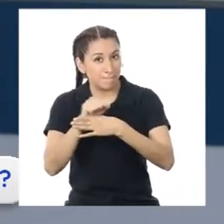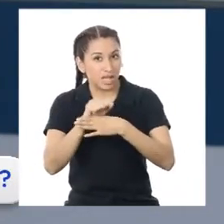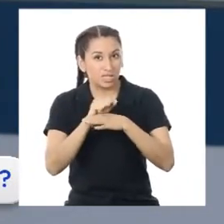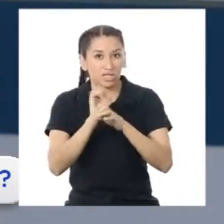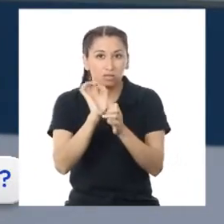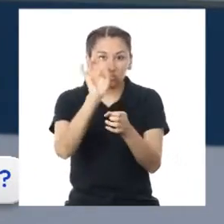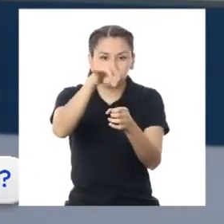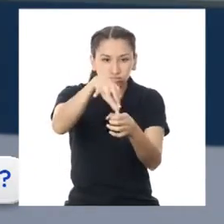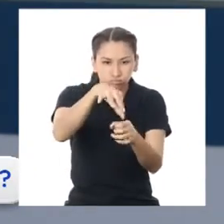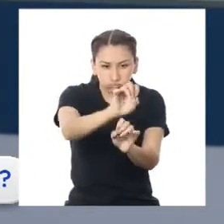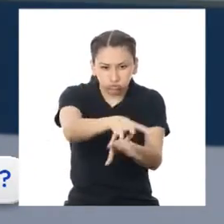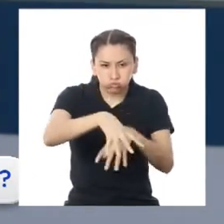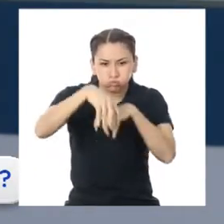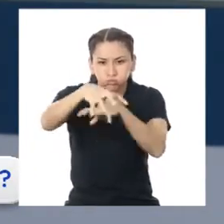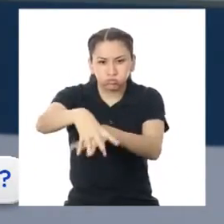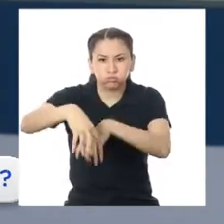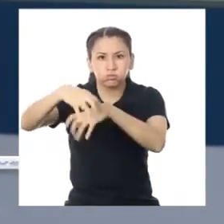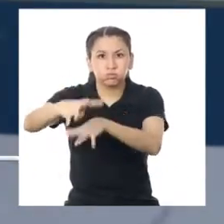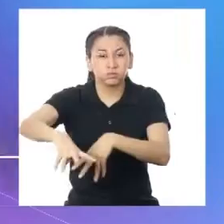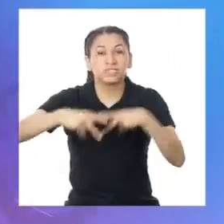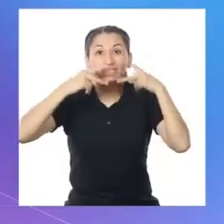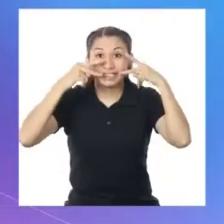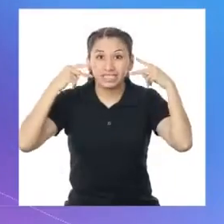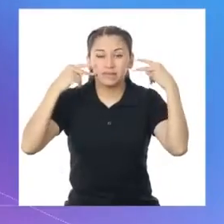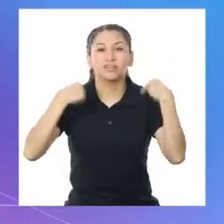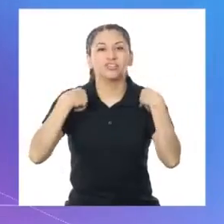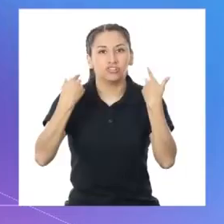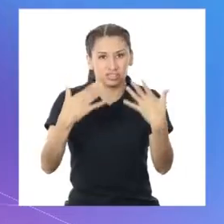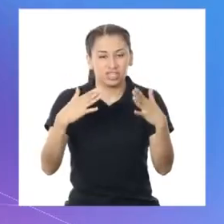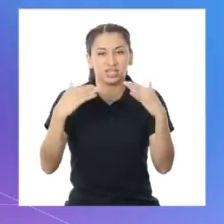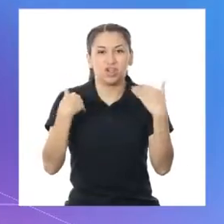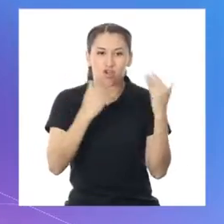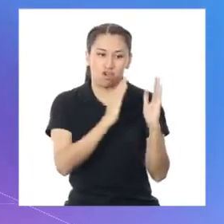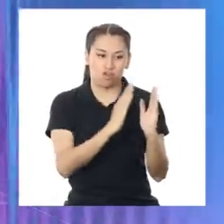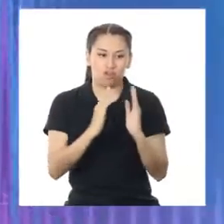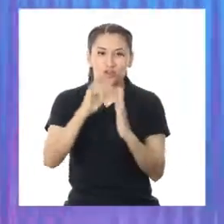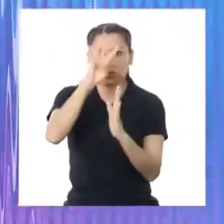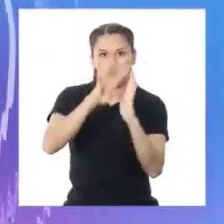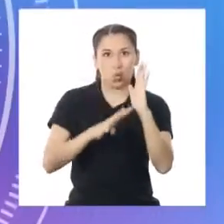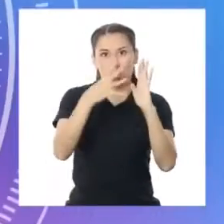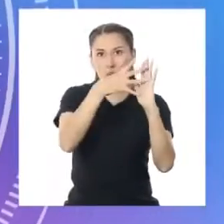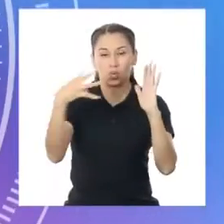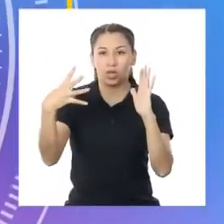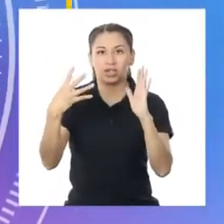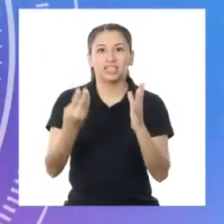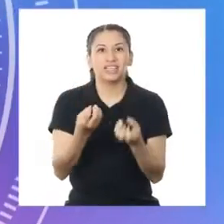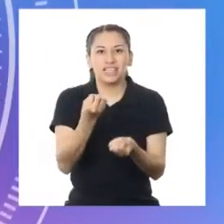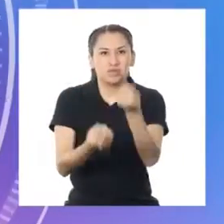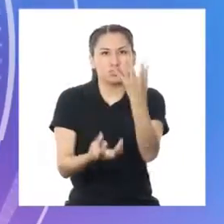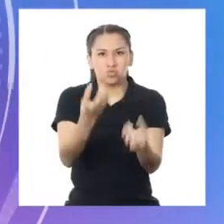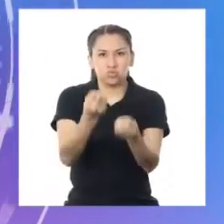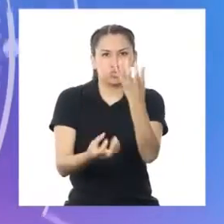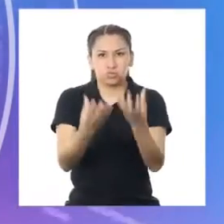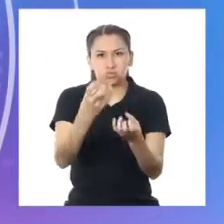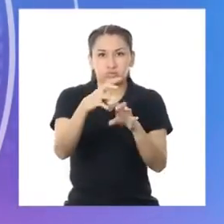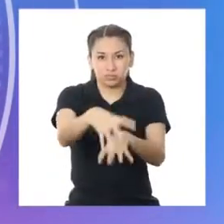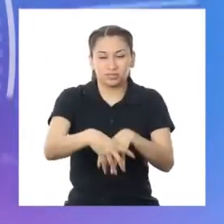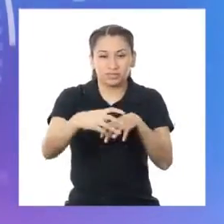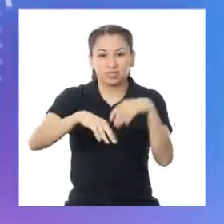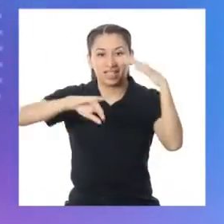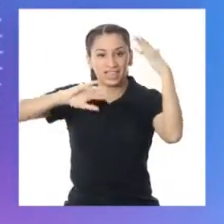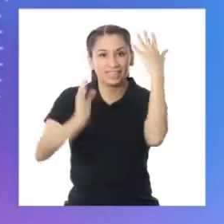prácticas de cultivo en la selva? Lo tengo organizado en un cuadro, Techi. La quema agrícola.